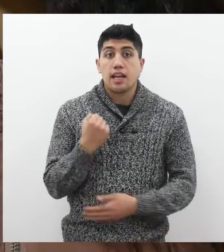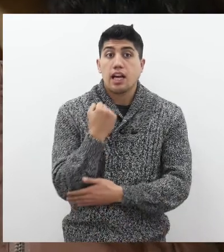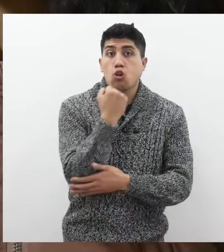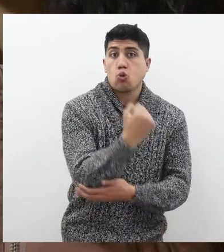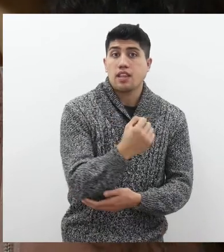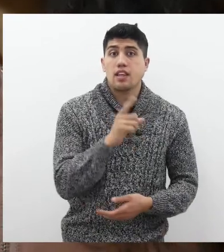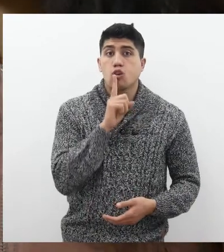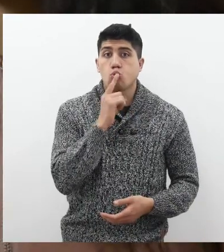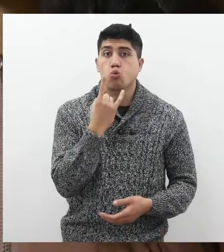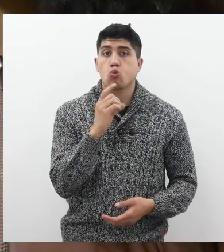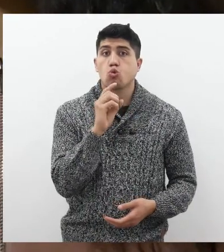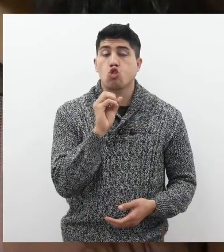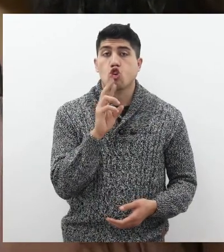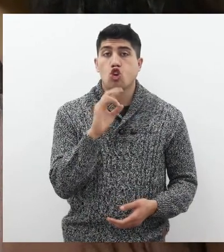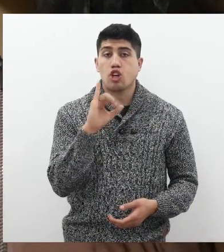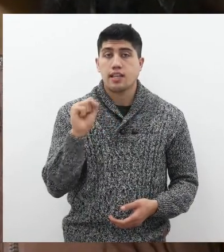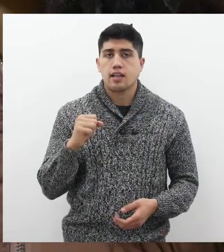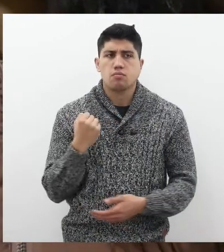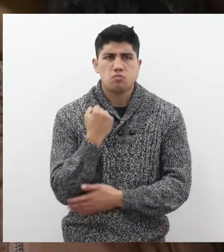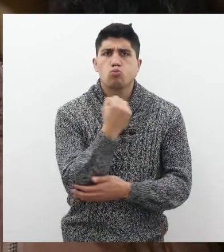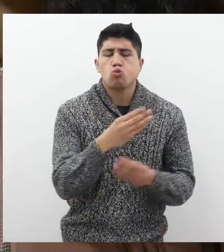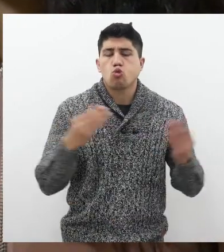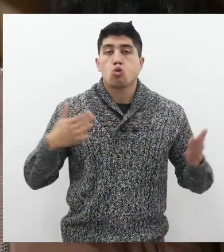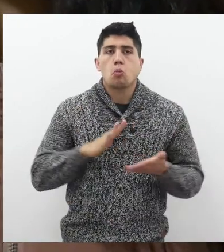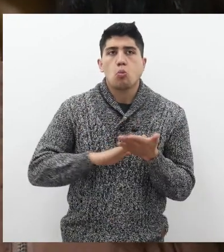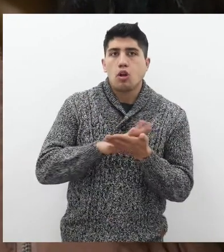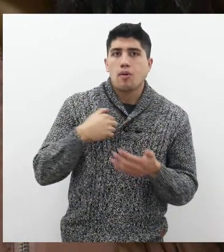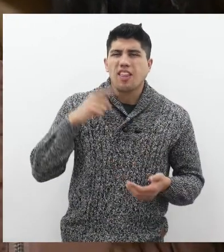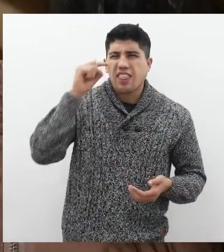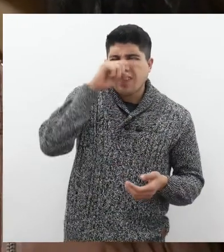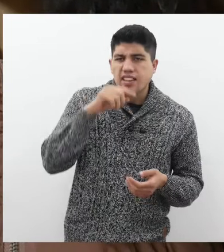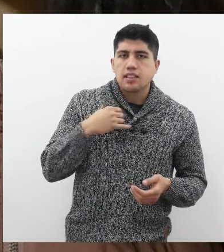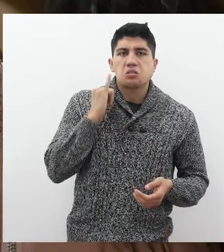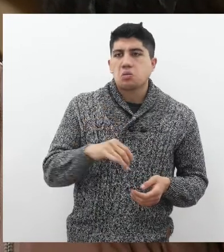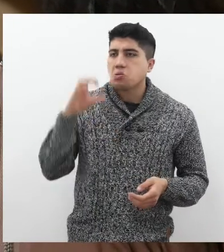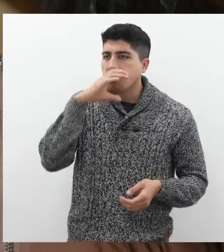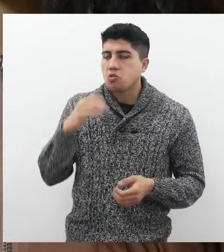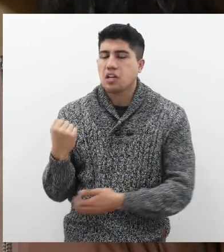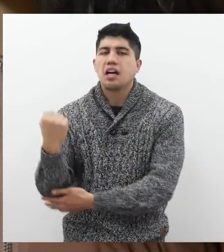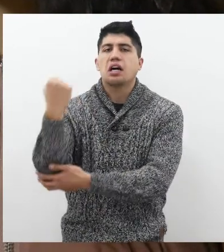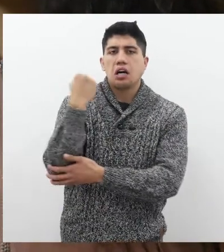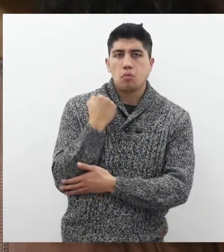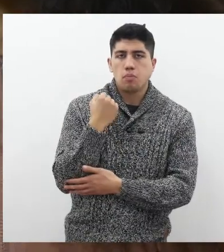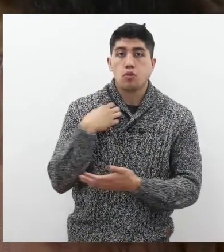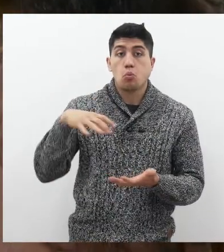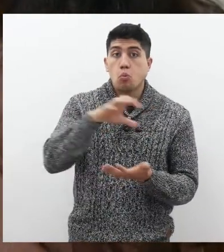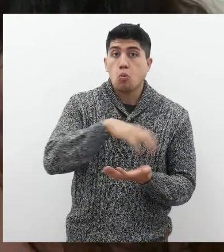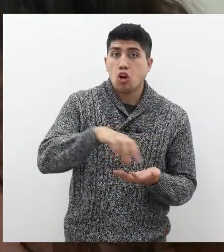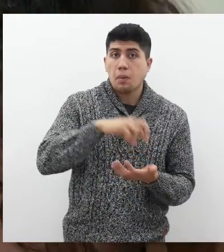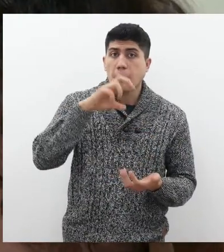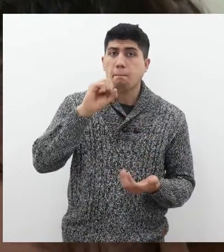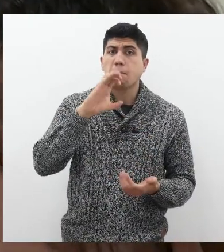que también pude adquirir yo misma. La ayudantía y tutoría me han ayudado bastante en el tema de que si me cuesta algo, están ahí de apoyo. Me